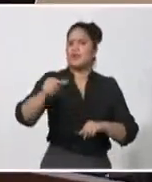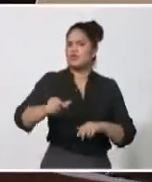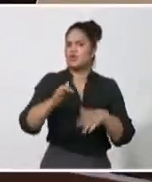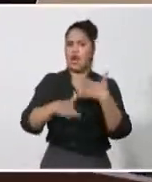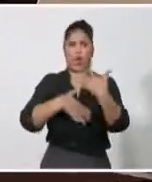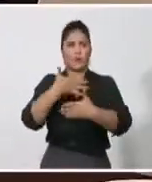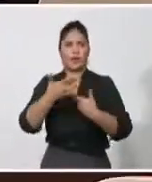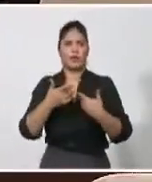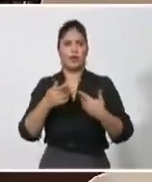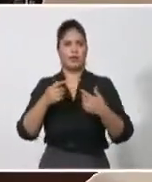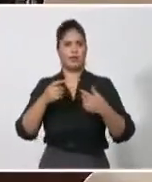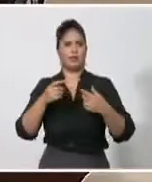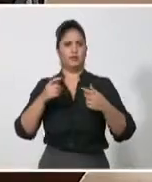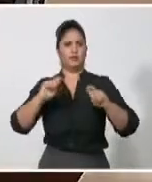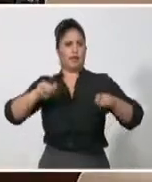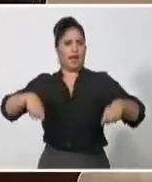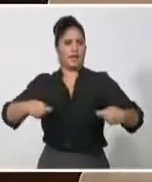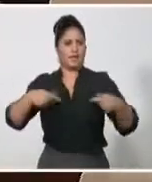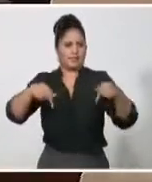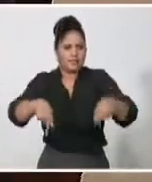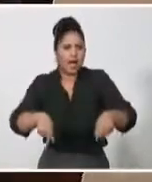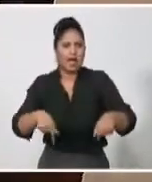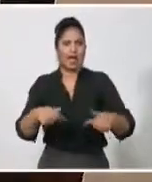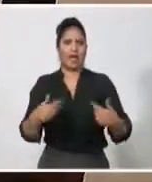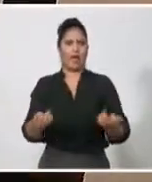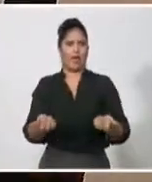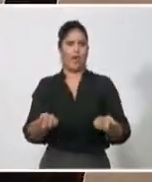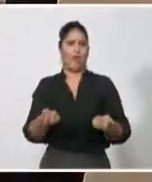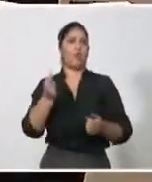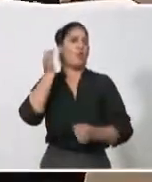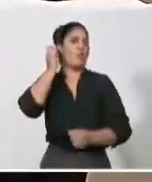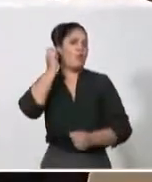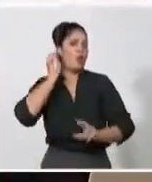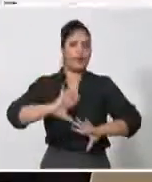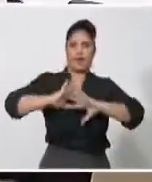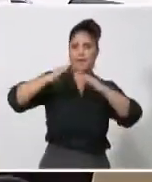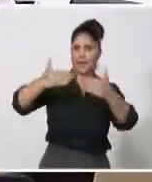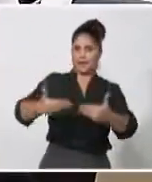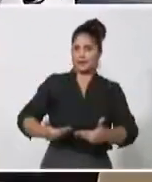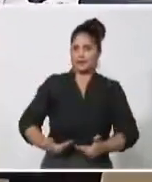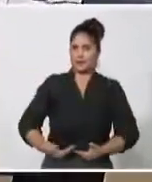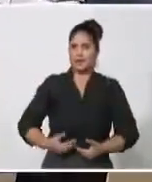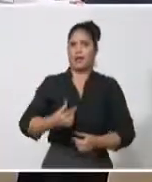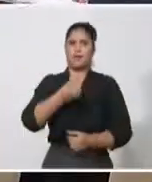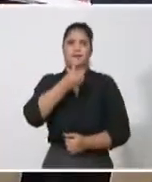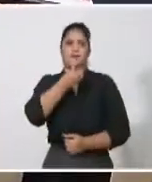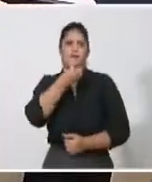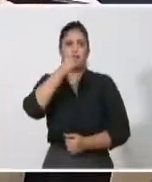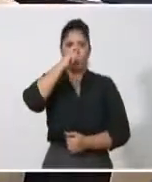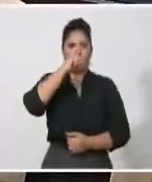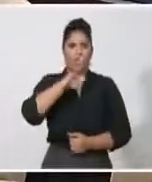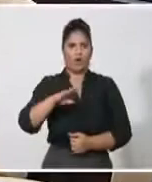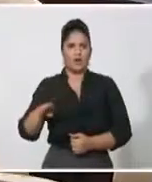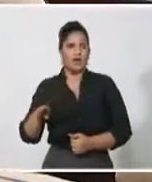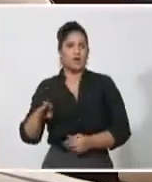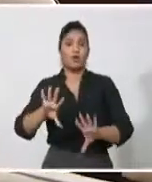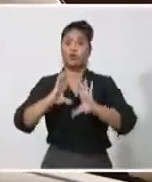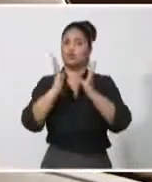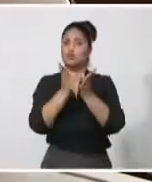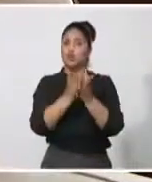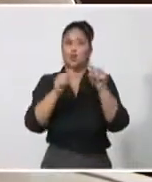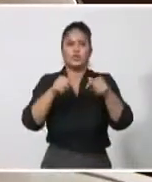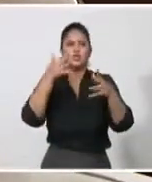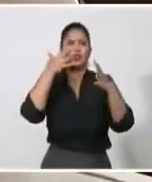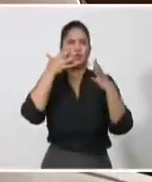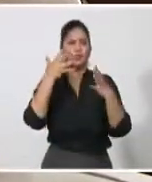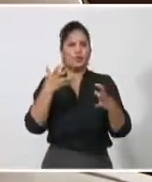nunca las redes sociales podrán superar ese trabajo que usted puede hacer con una persona mirándole a los